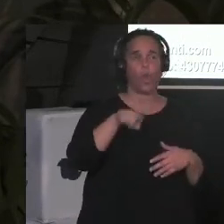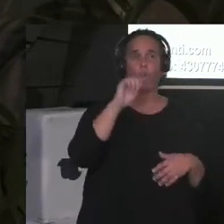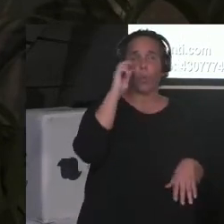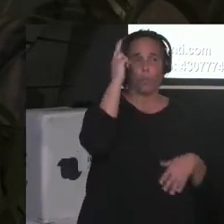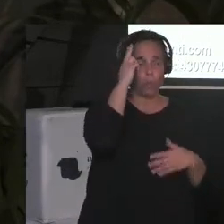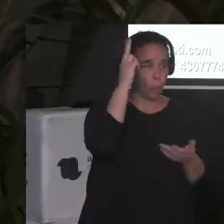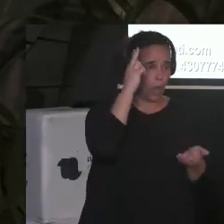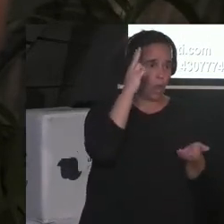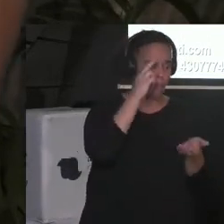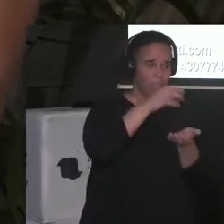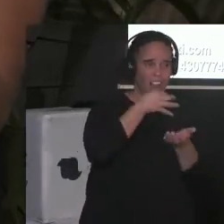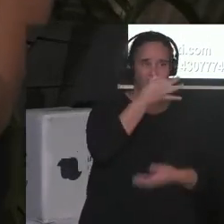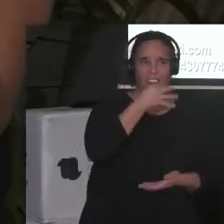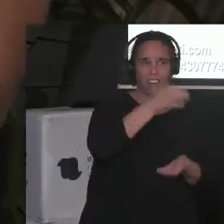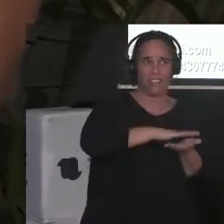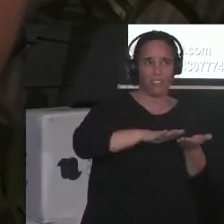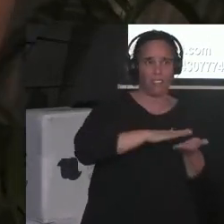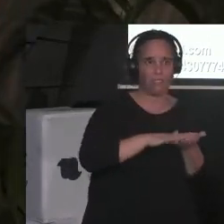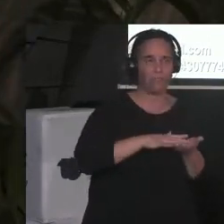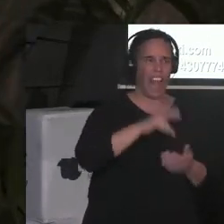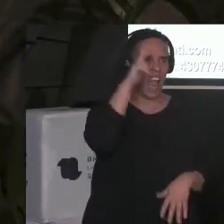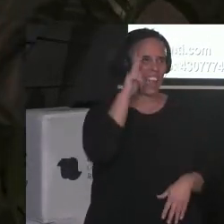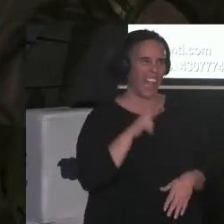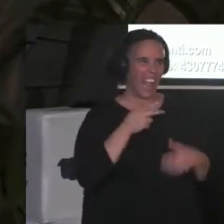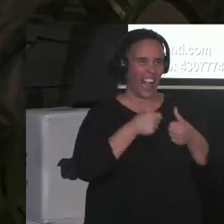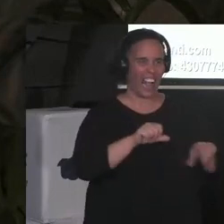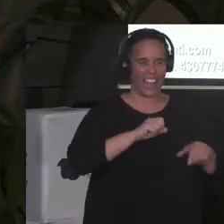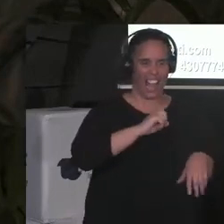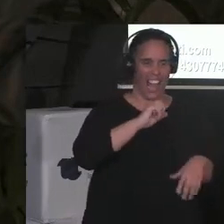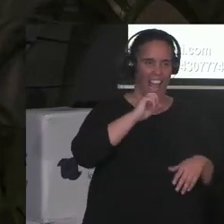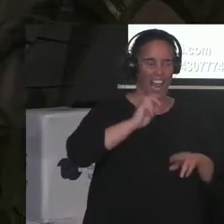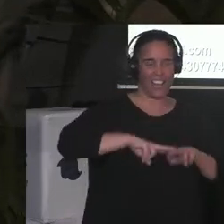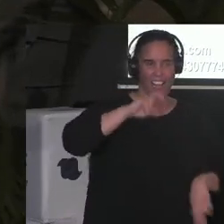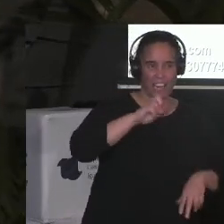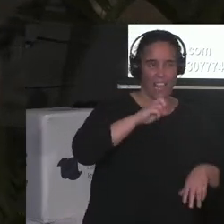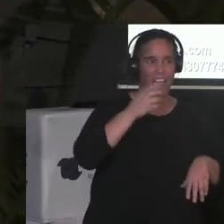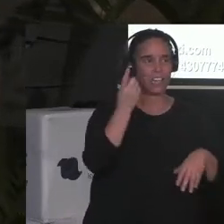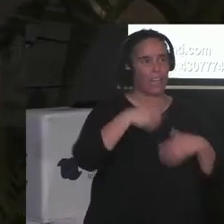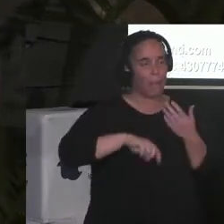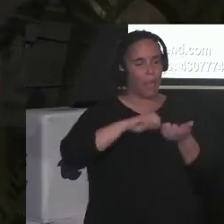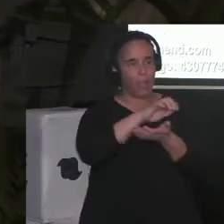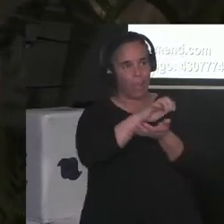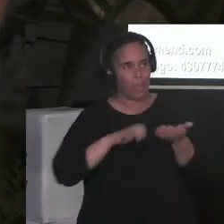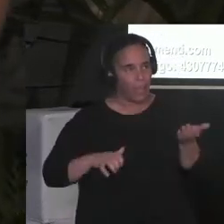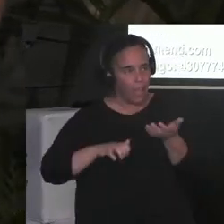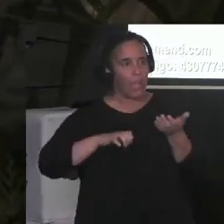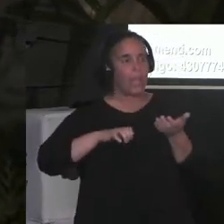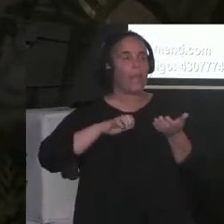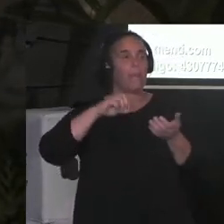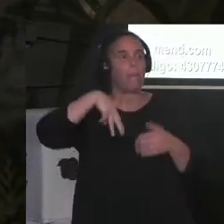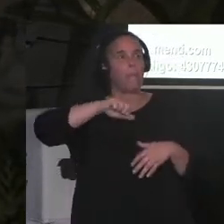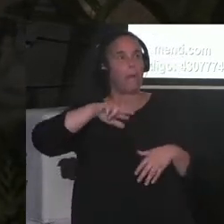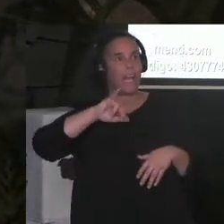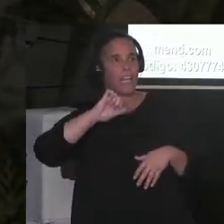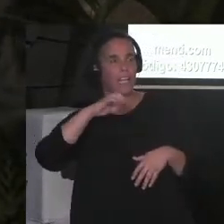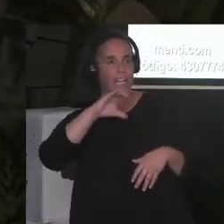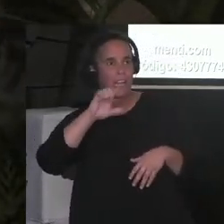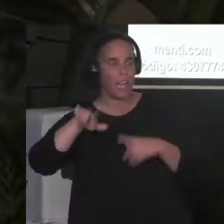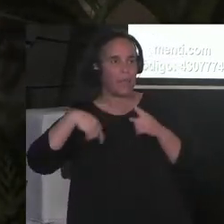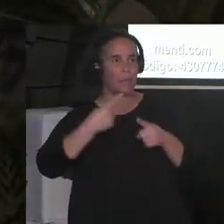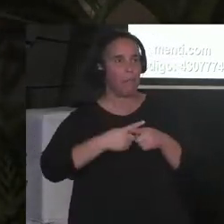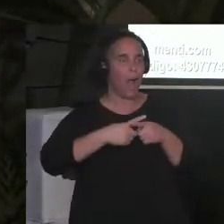Etiqueta Negra. Fue redactora jefa de la revista Marie Claire en España y columnista del The New York Times en español.